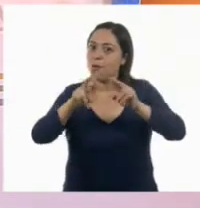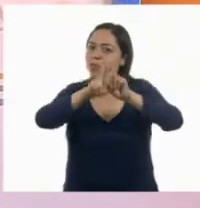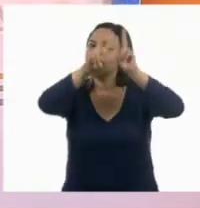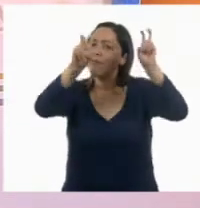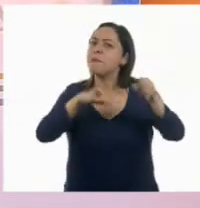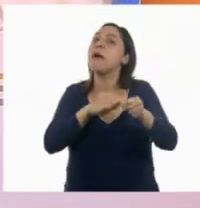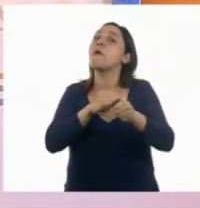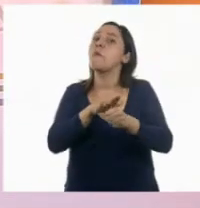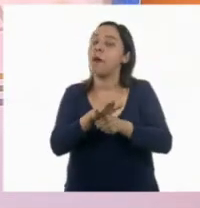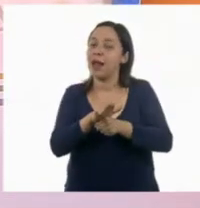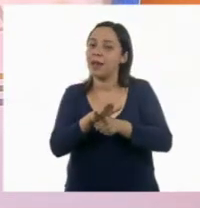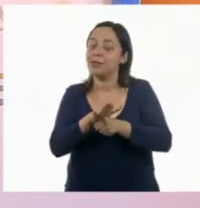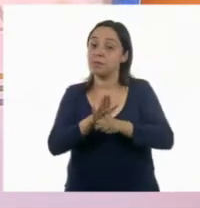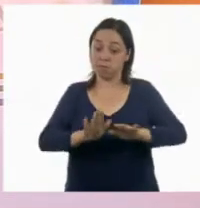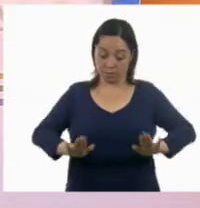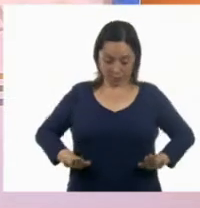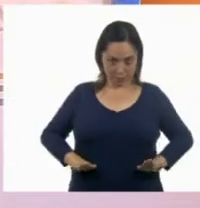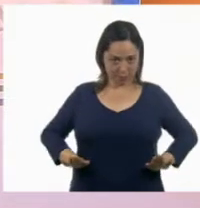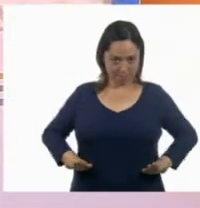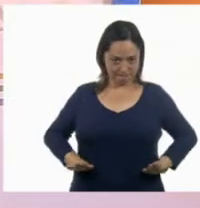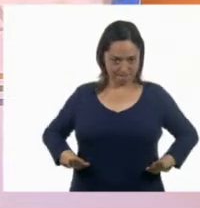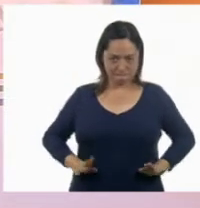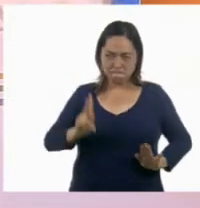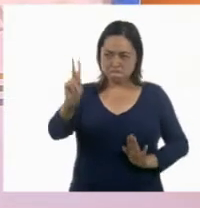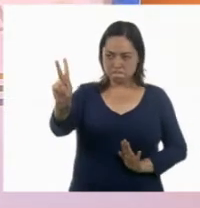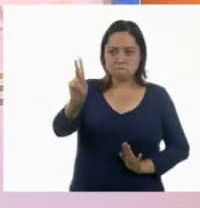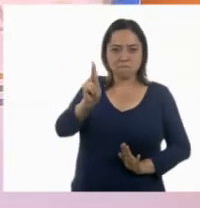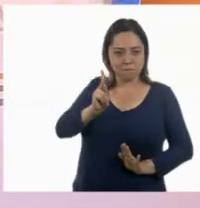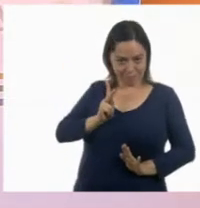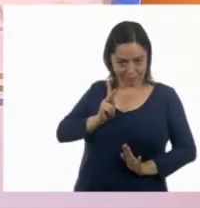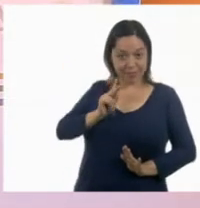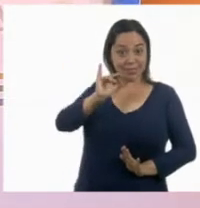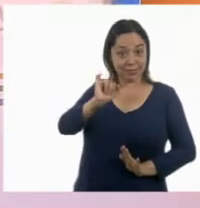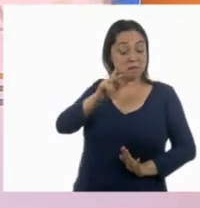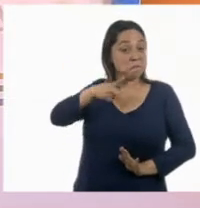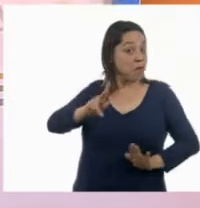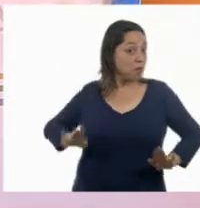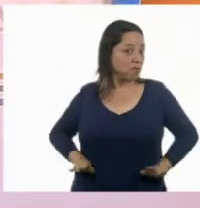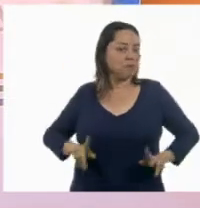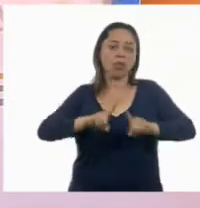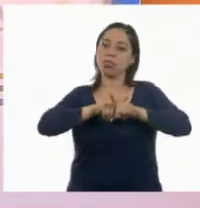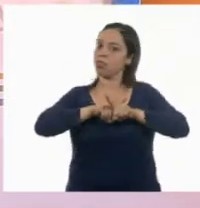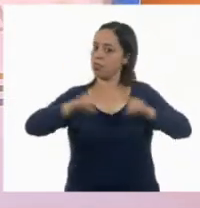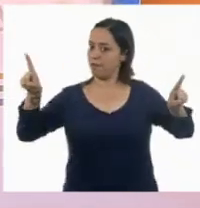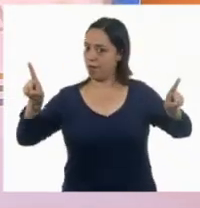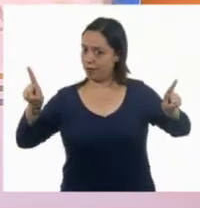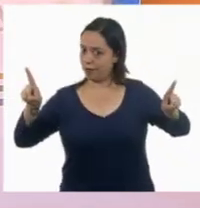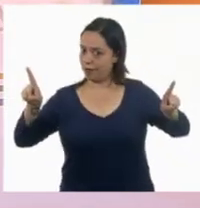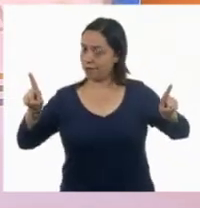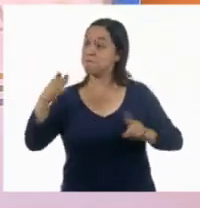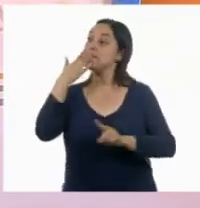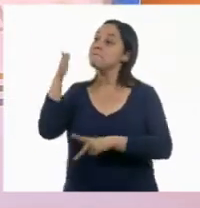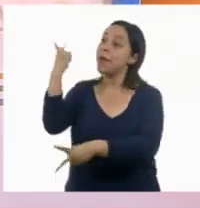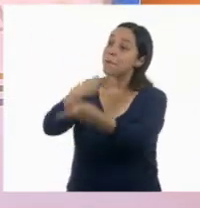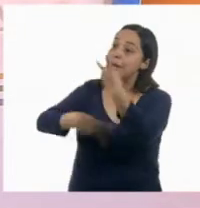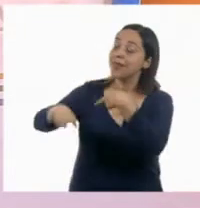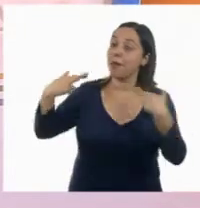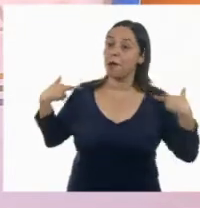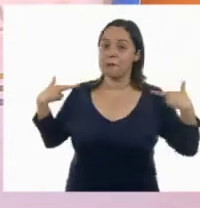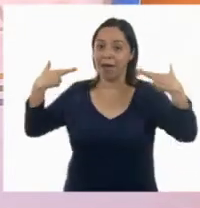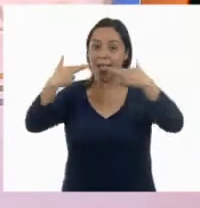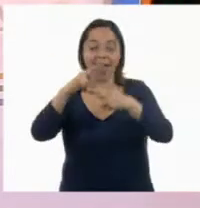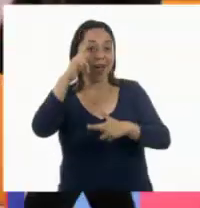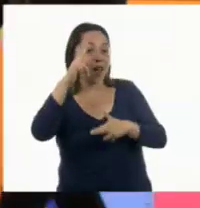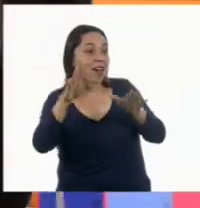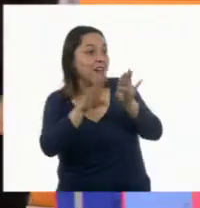sí, nos parecemos, pero somos diferentes. Vamos a darle la bienvenida a la maestra Leni. ¡Maestra Leni! ¡Hola! ¿Cómo están?